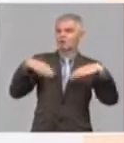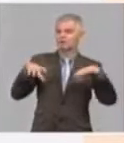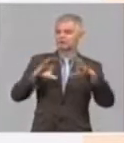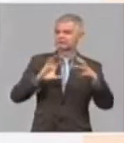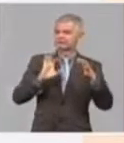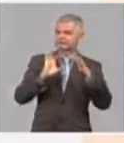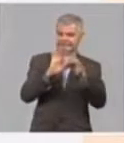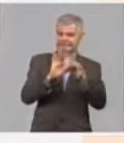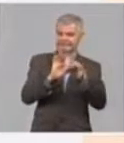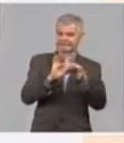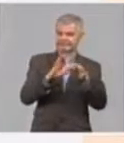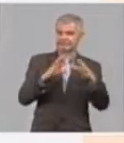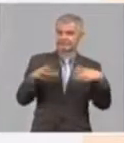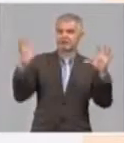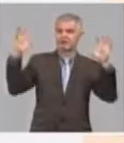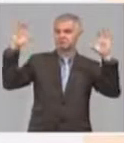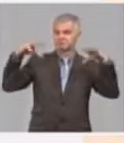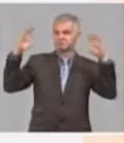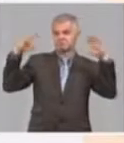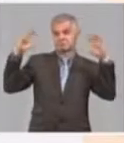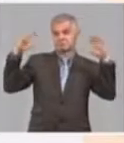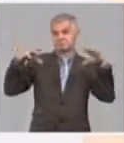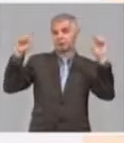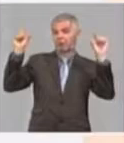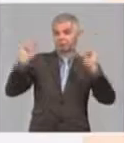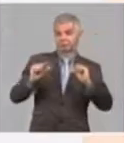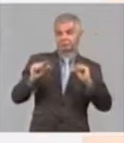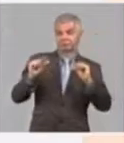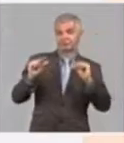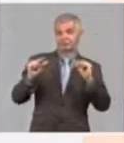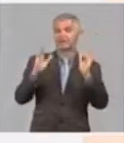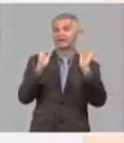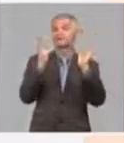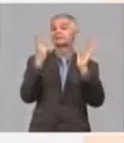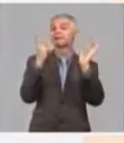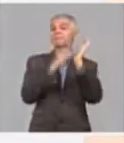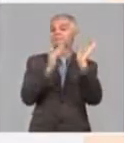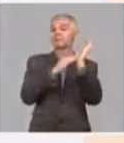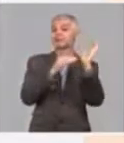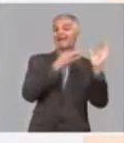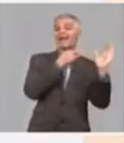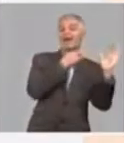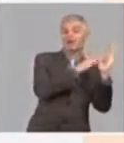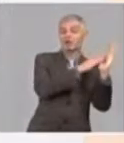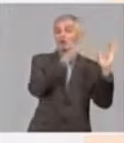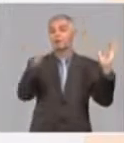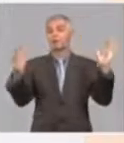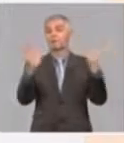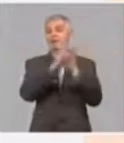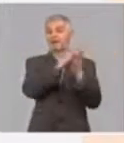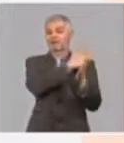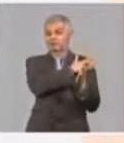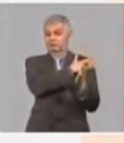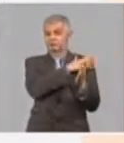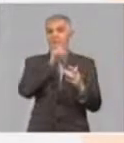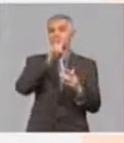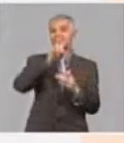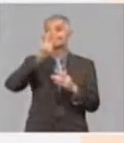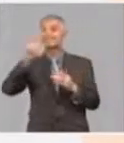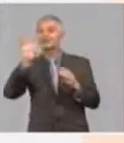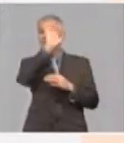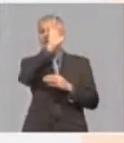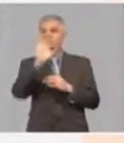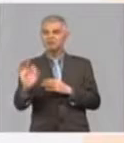acumulados de las lluvias en el trimestre enero-marzo y de todo el área afectada en el país un 23% tuvo